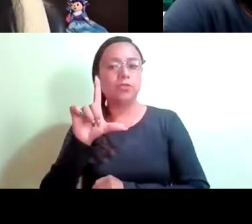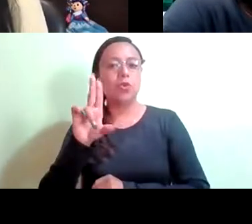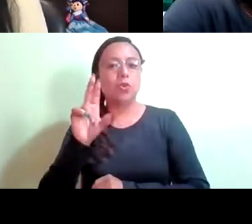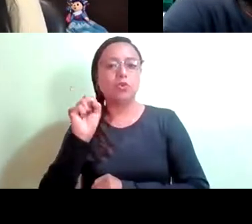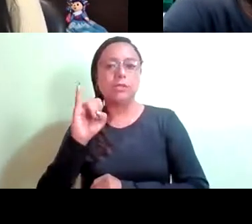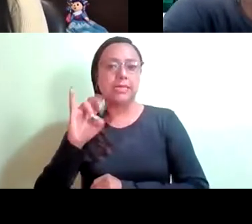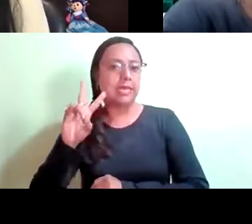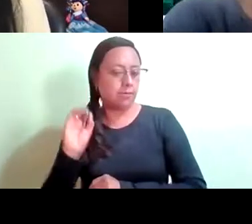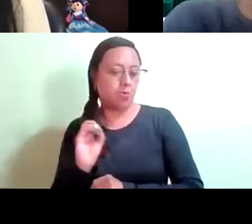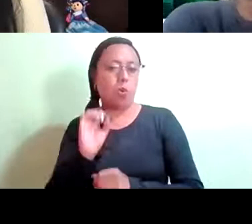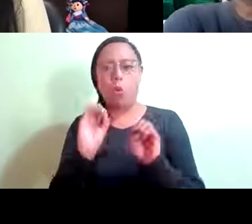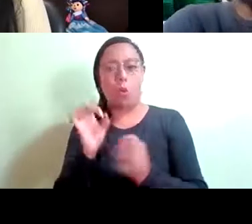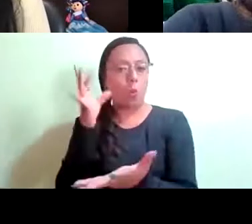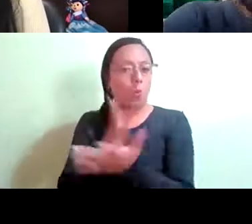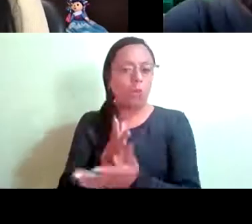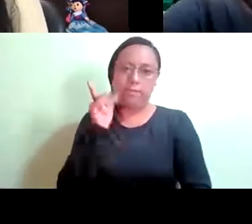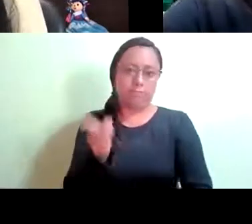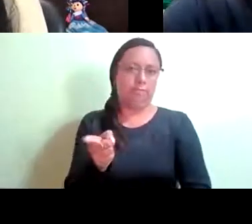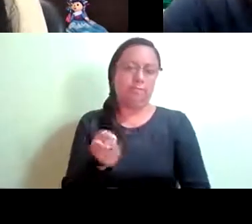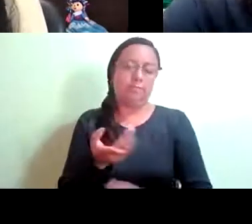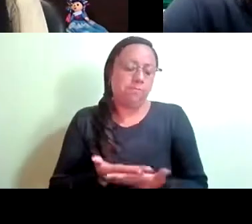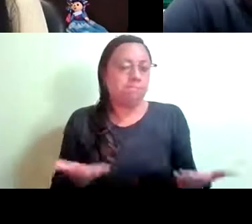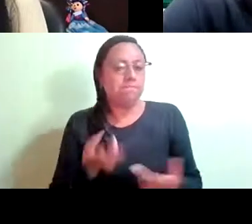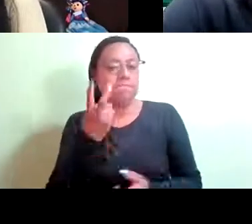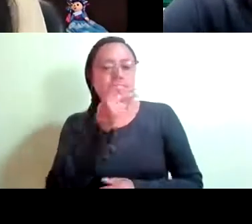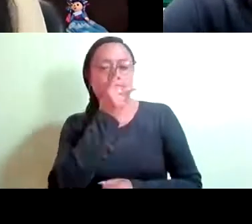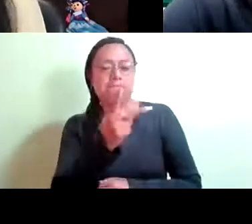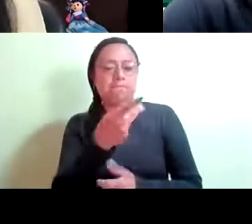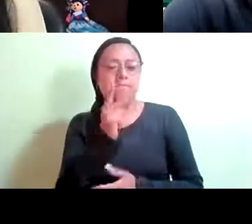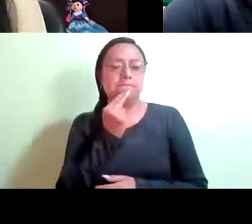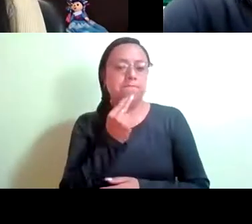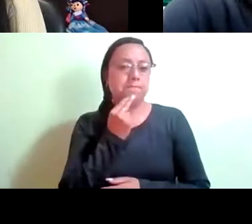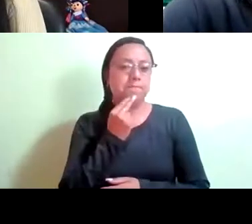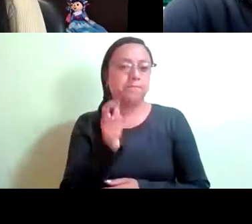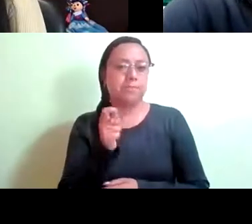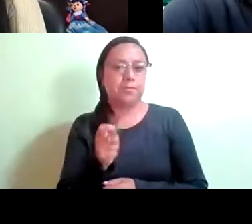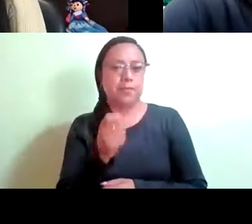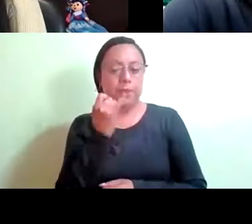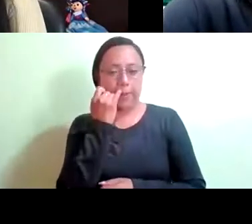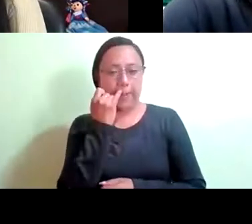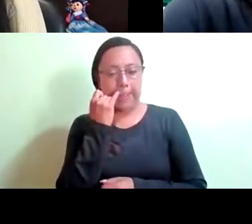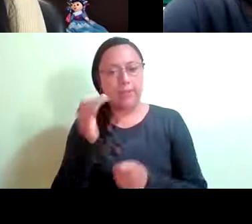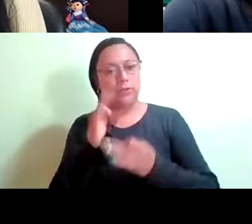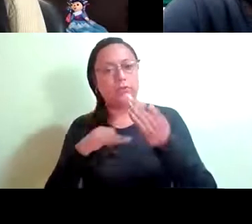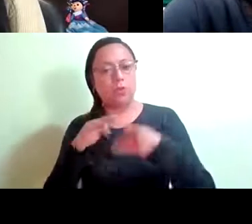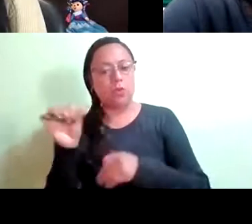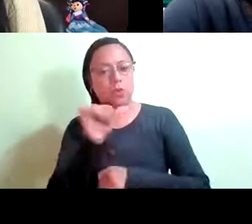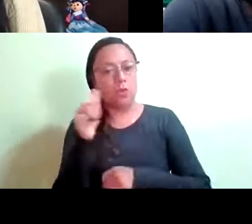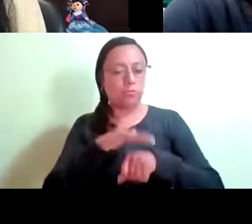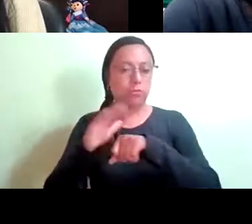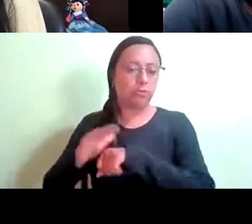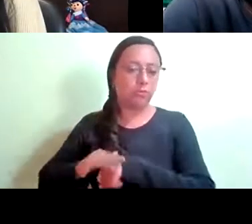al utilizar este, este, esta palabra, pues, claramente, cualquier otra cosa, eh, contrario a eso, es